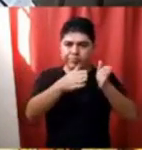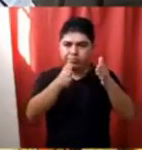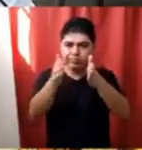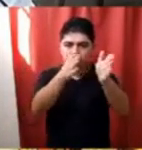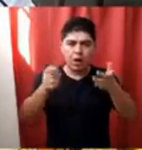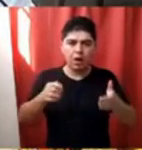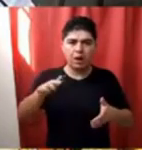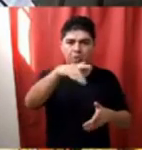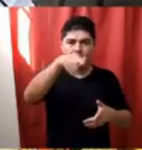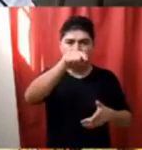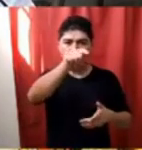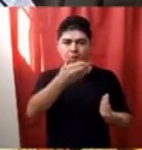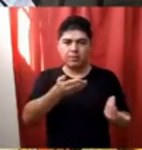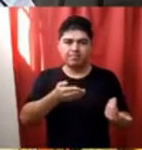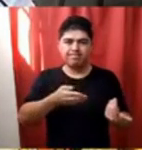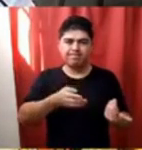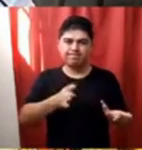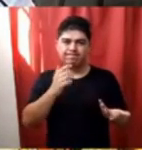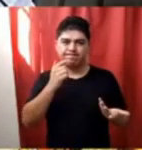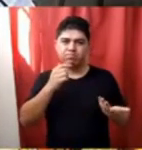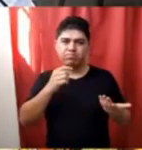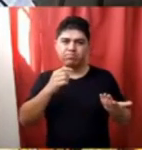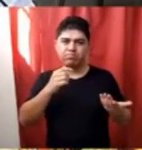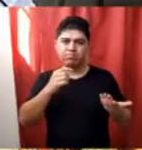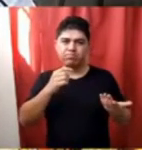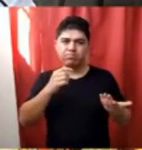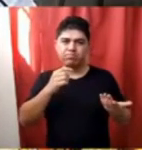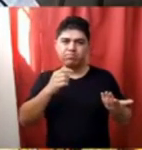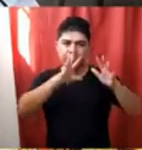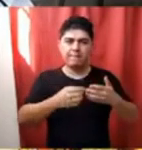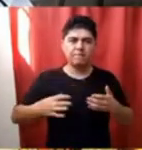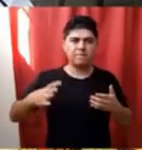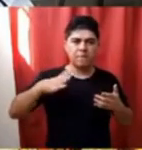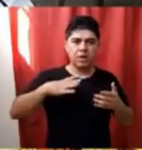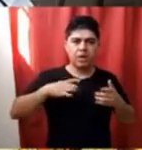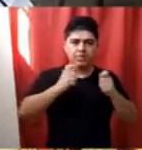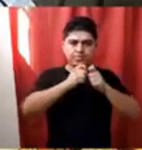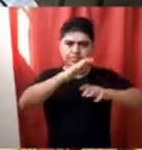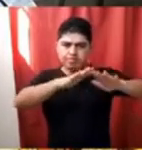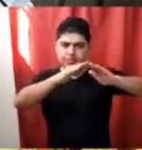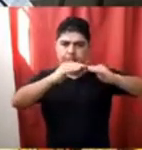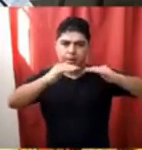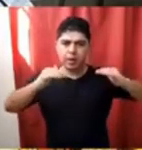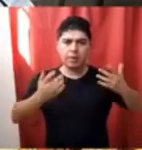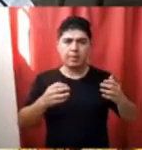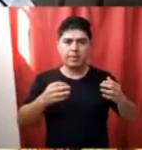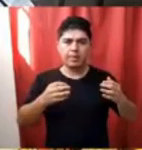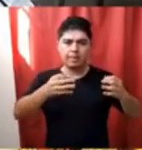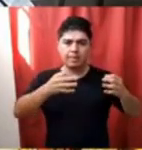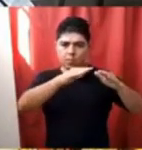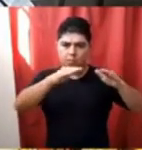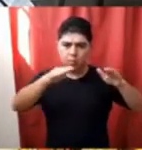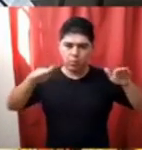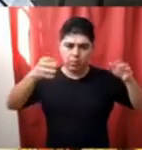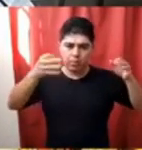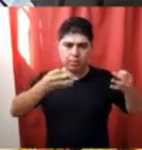bastante deteriorados con una falta de mantenimiento preocupante, cuestiones que